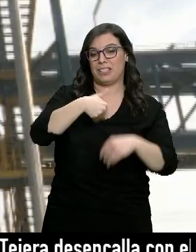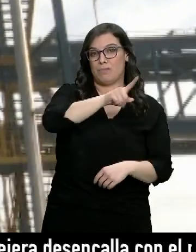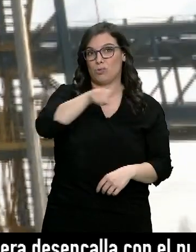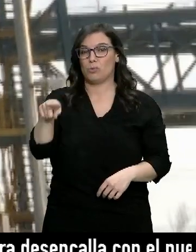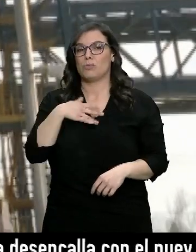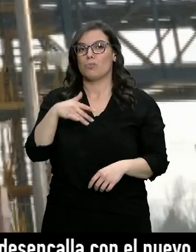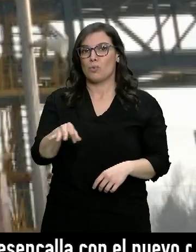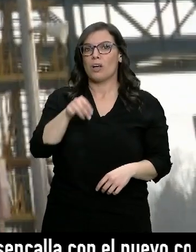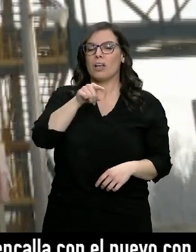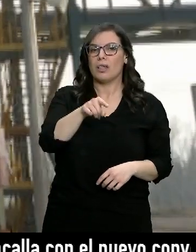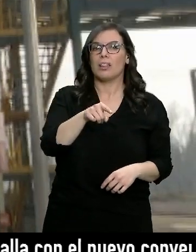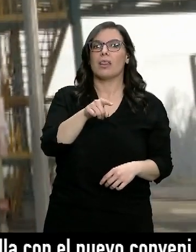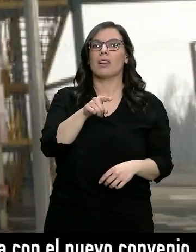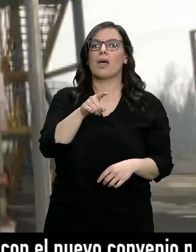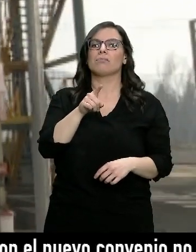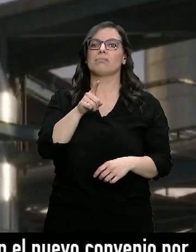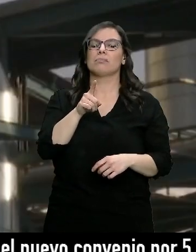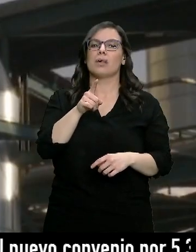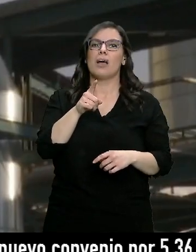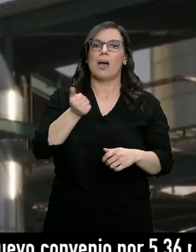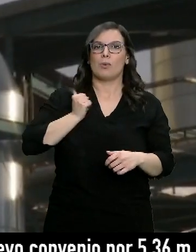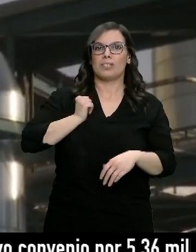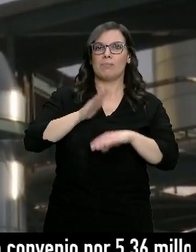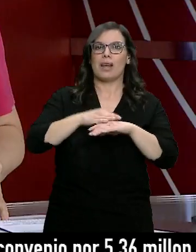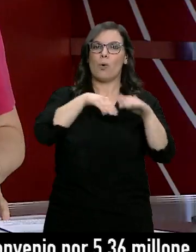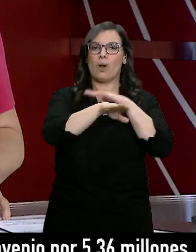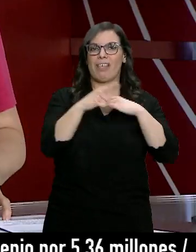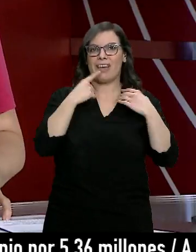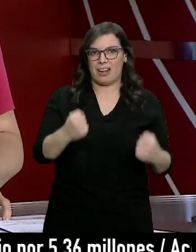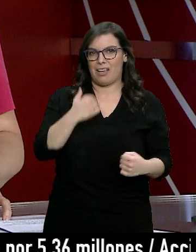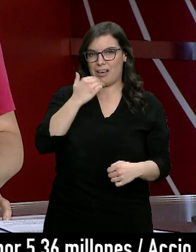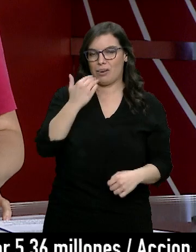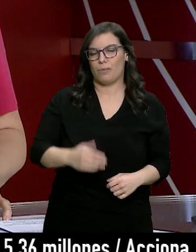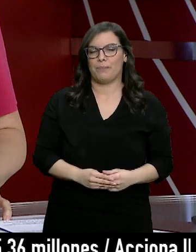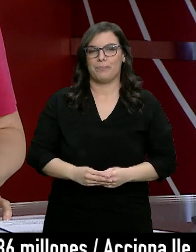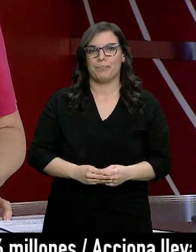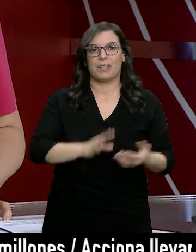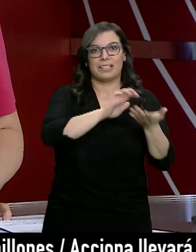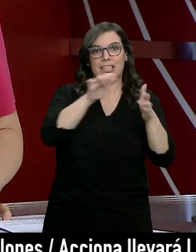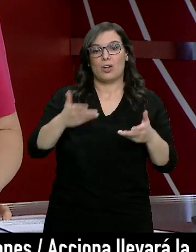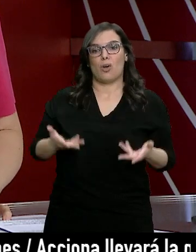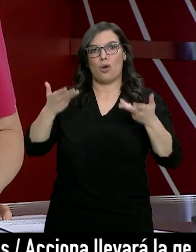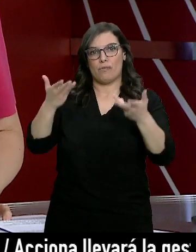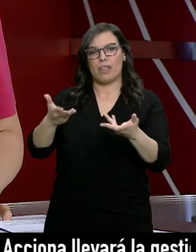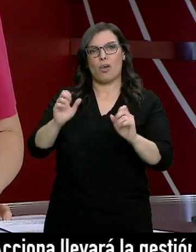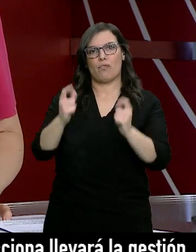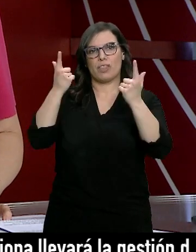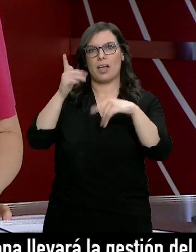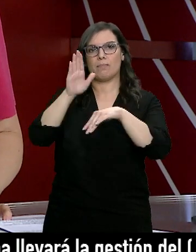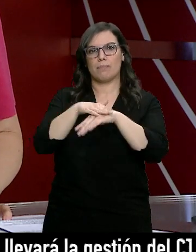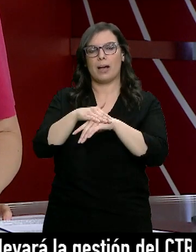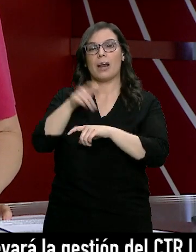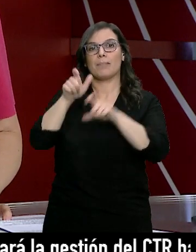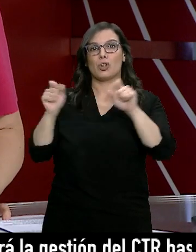podrían intervenir en algún proceso de almacenamiento energético. Castilla y León se ofrece formalmente para acoger a